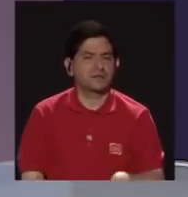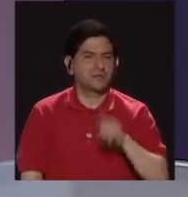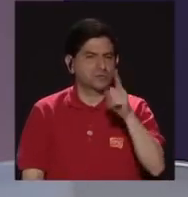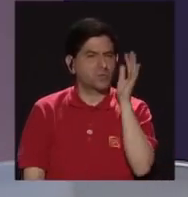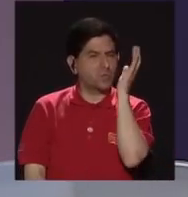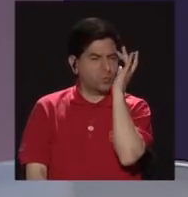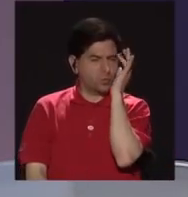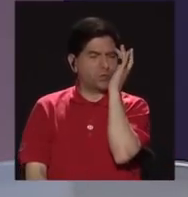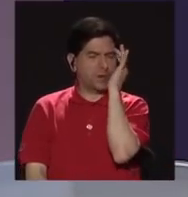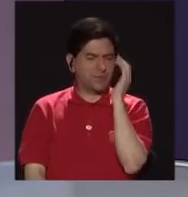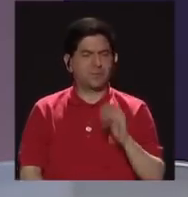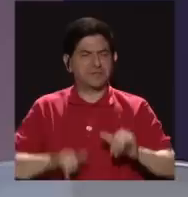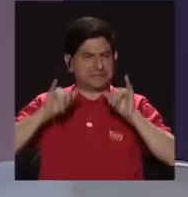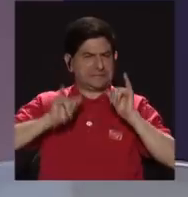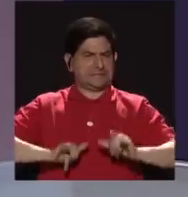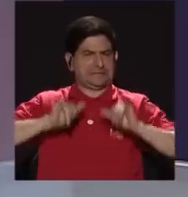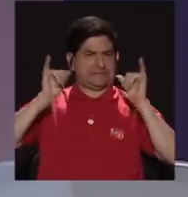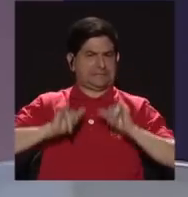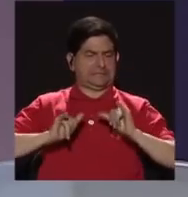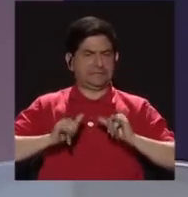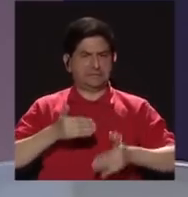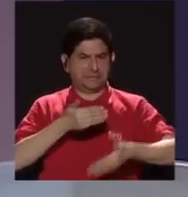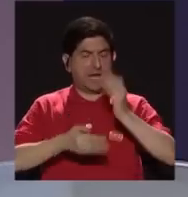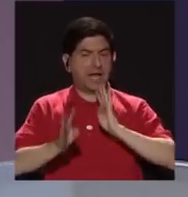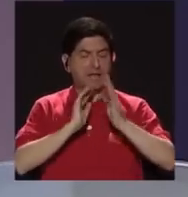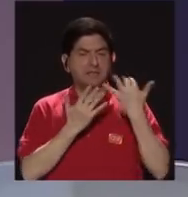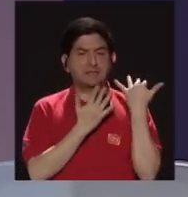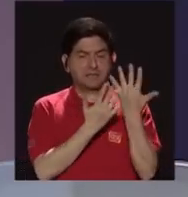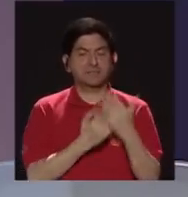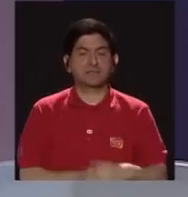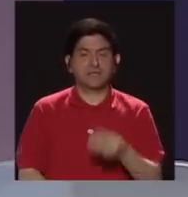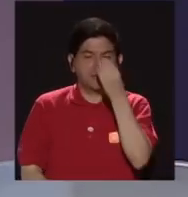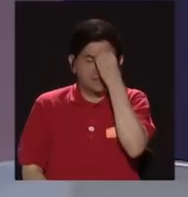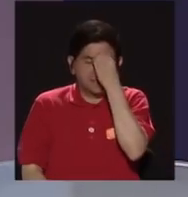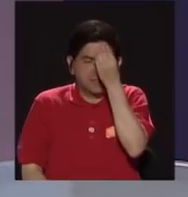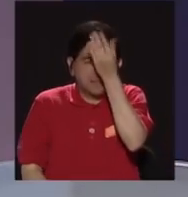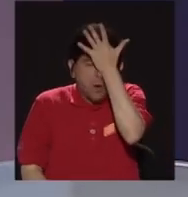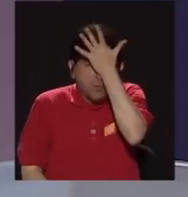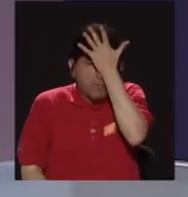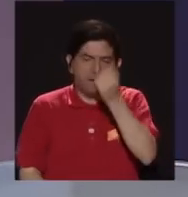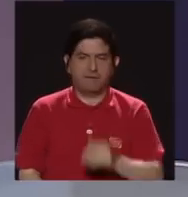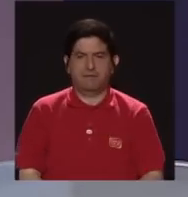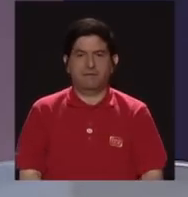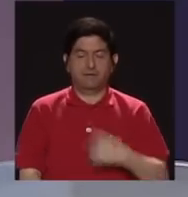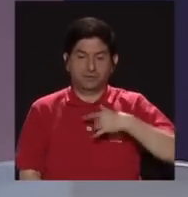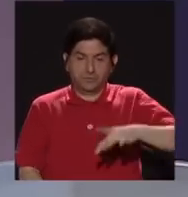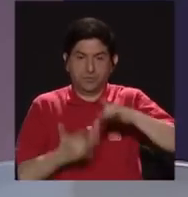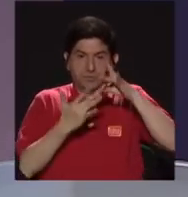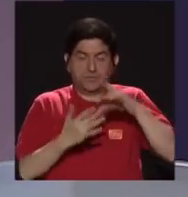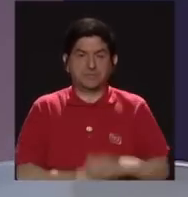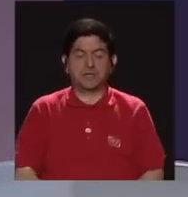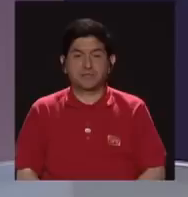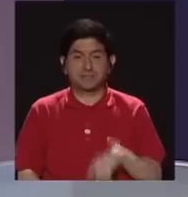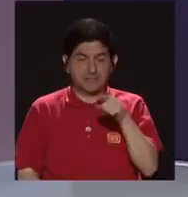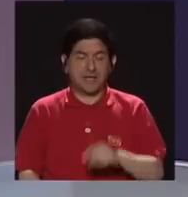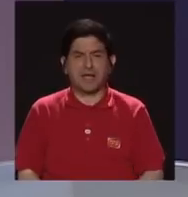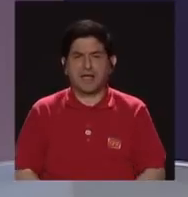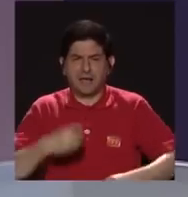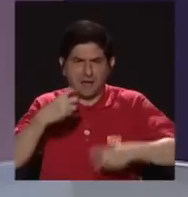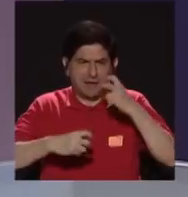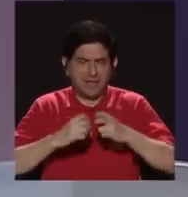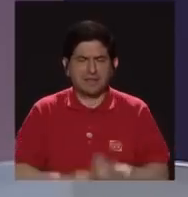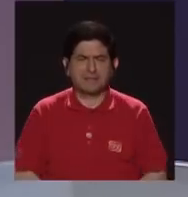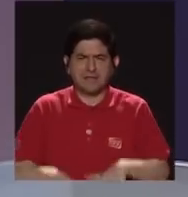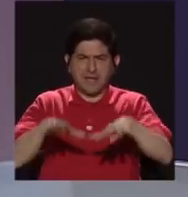preocupación permanente, antes de hablar de esperanza, y es el trauma. Como experta en desorden de estrés postraumático,